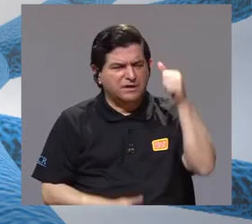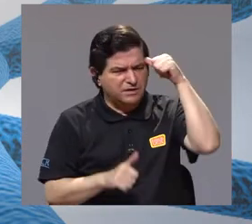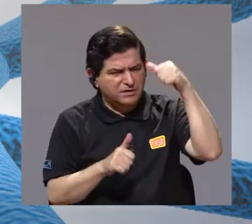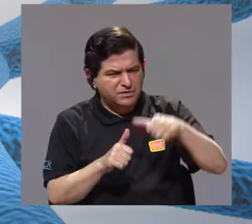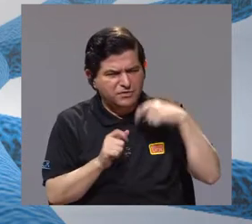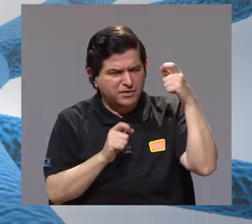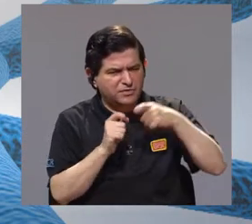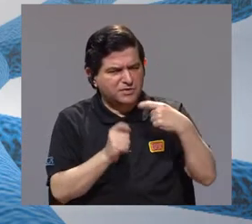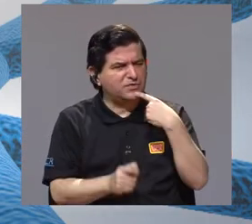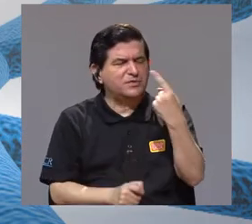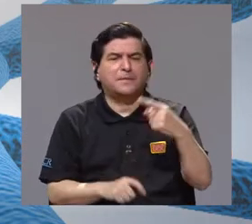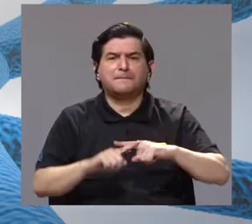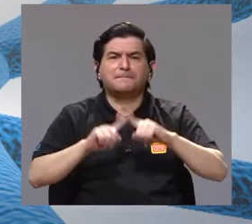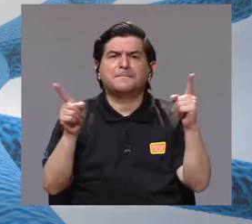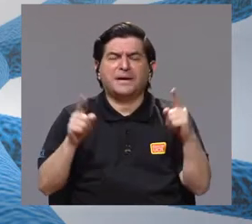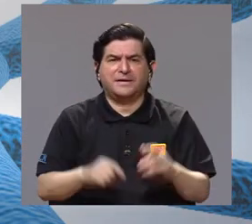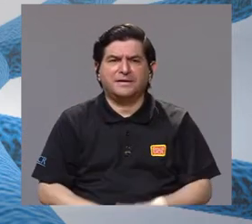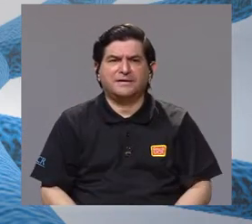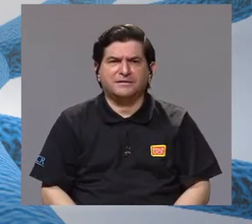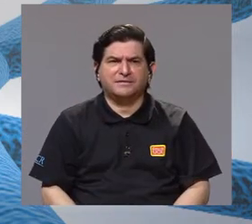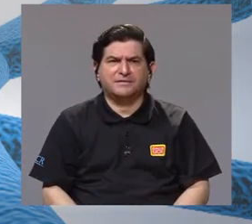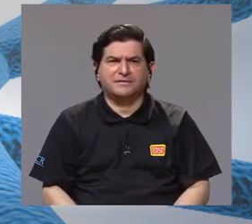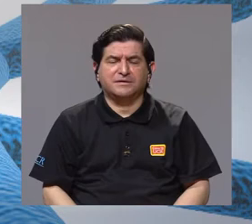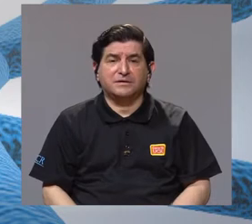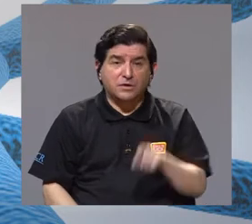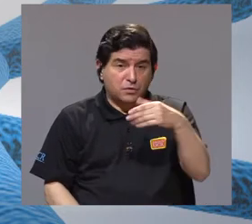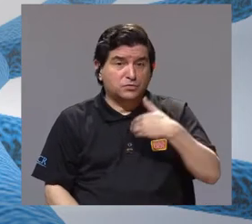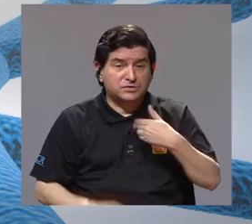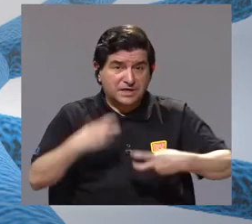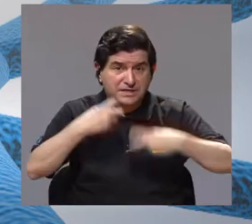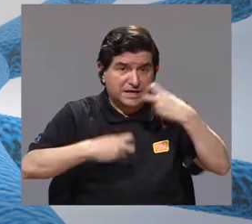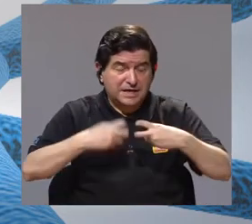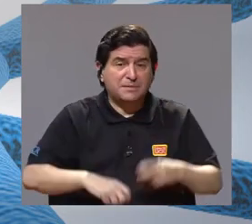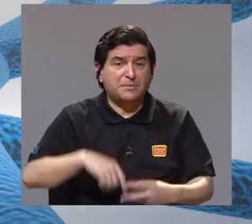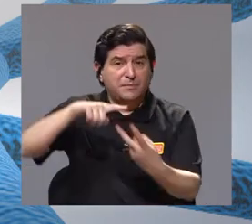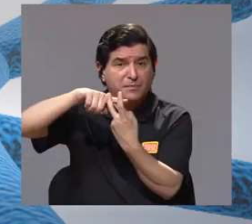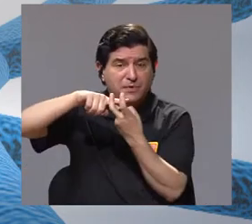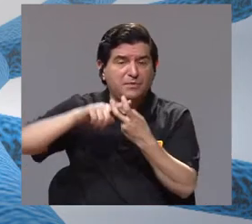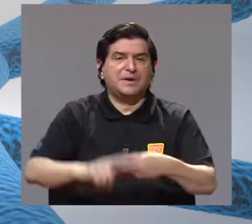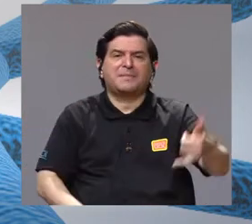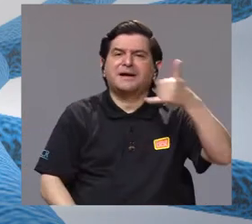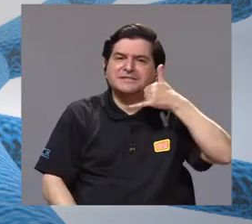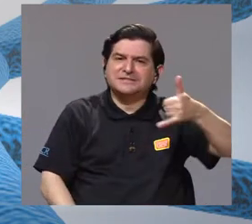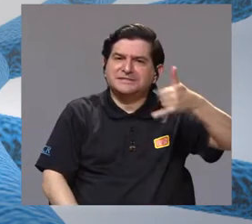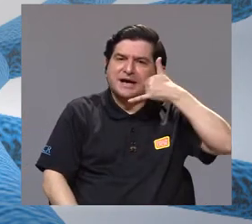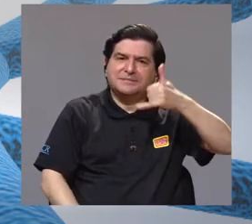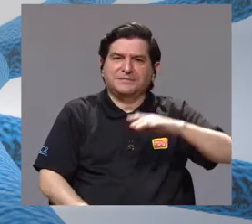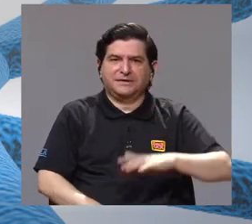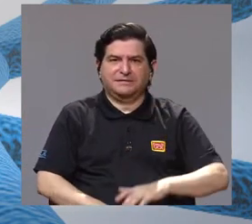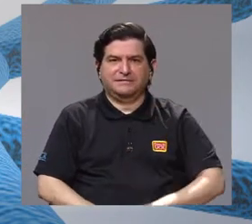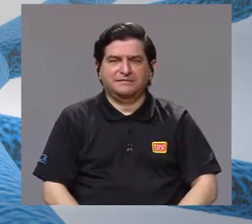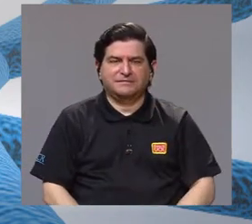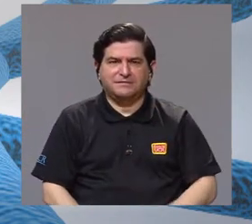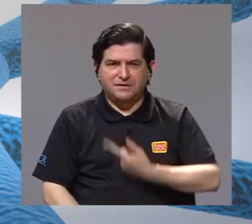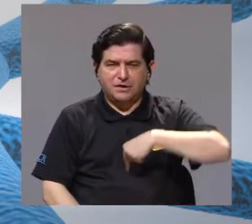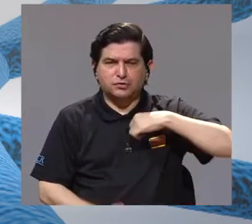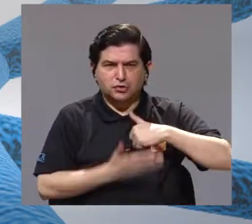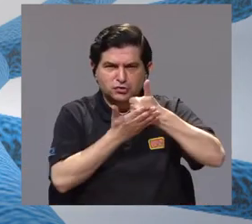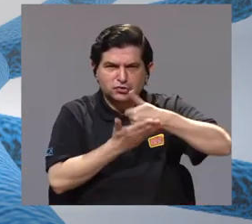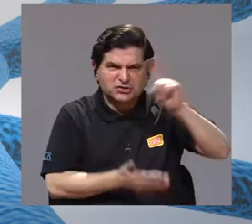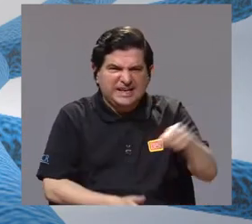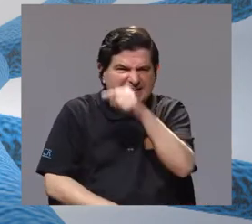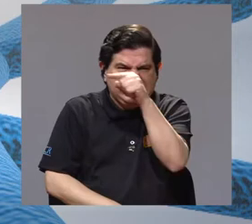no recuerdo textualmente lo que dice, pero básicamente es, ¿tiene problemas con murciélagos? Llámenos, ¿verdad?